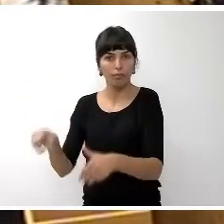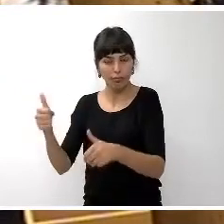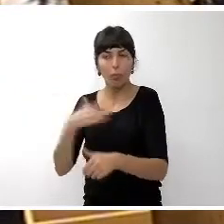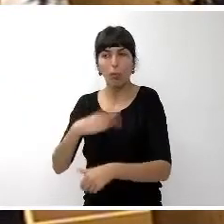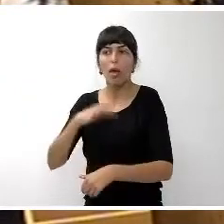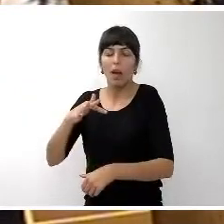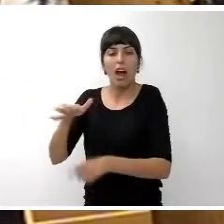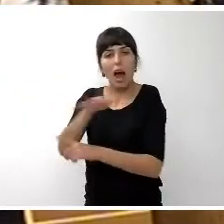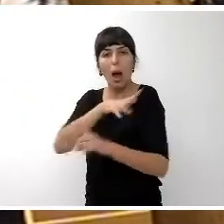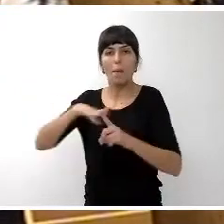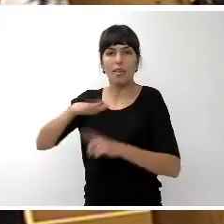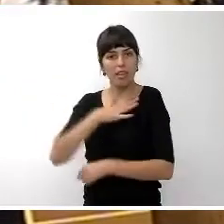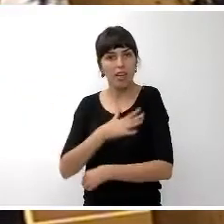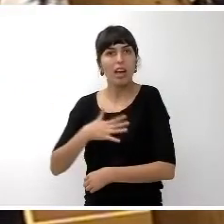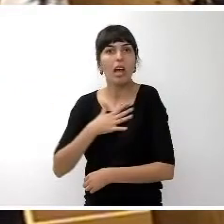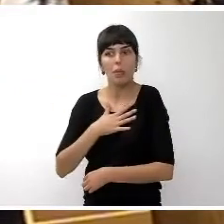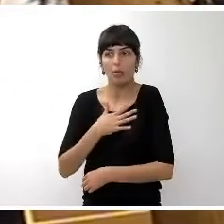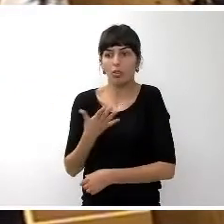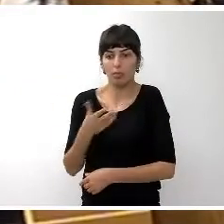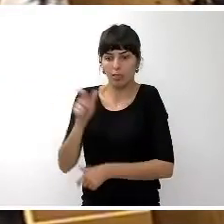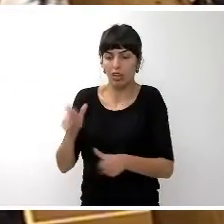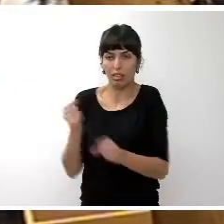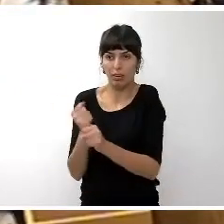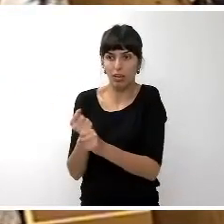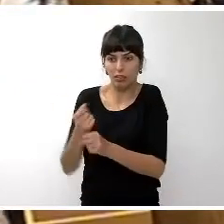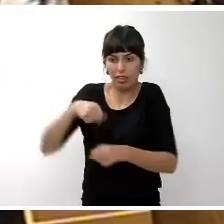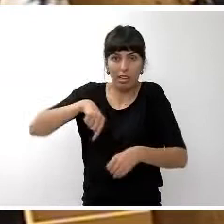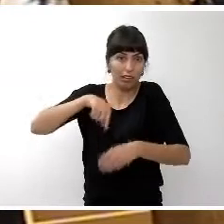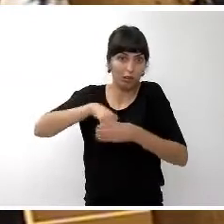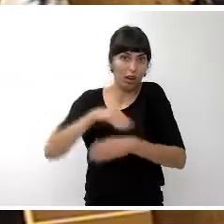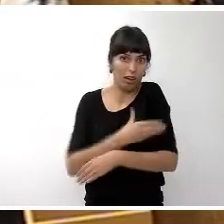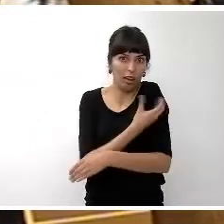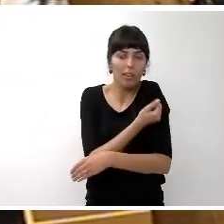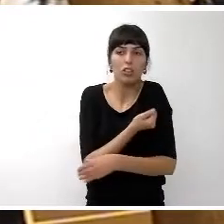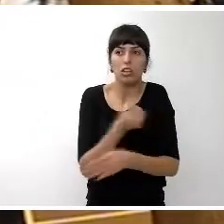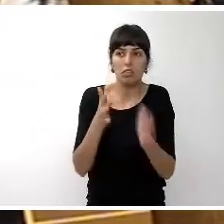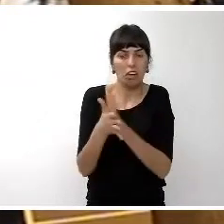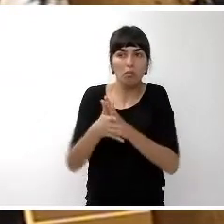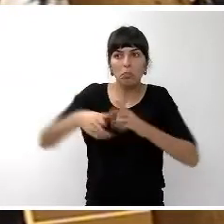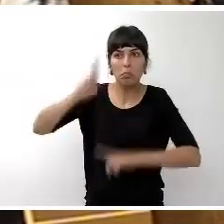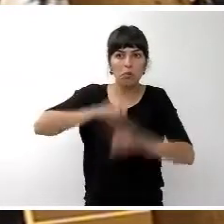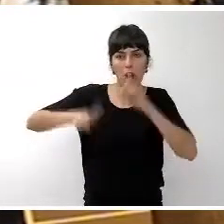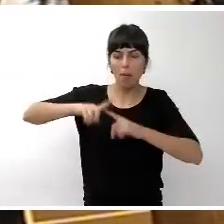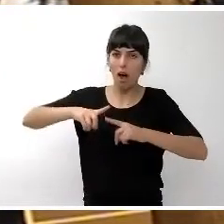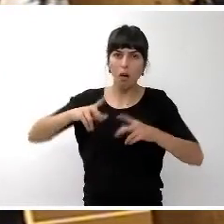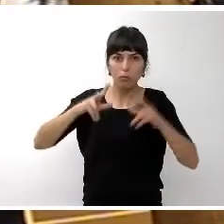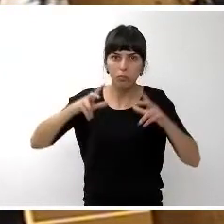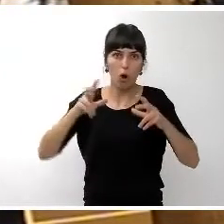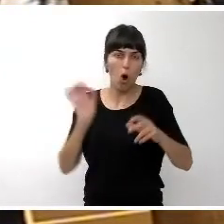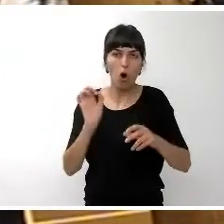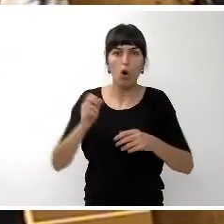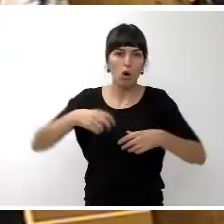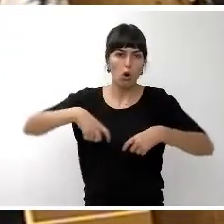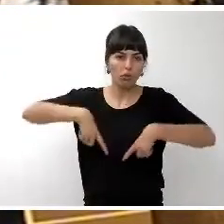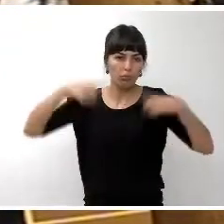los recursos humanos de esta casa, con los trabajadores de esta casa, sin importantes discrepancias ni conflictos sindicales. Yo creo